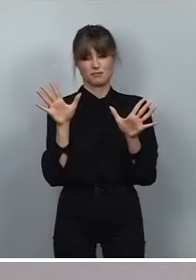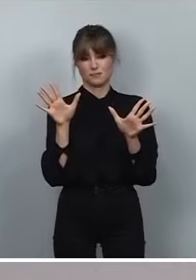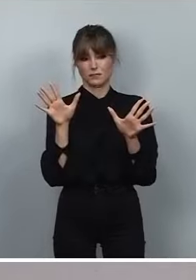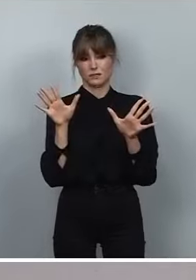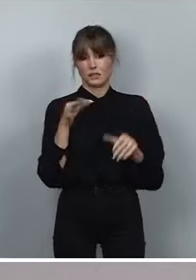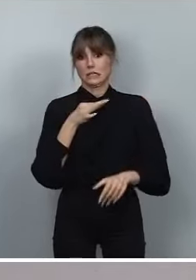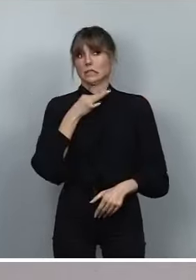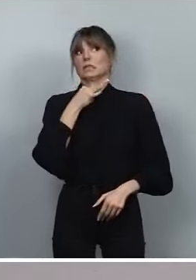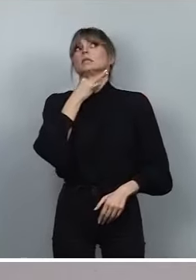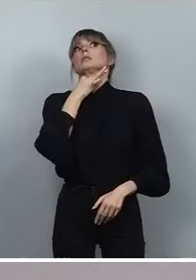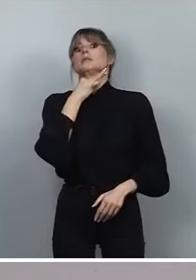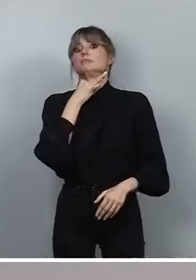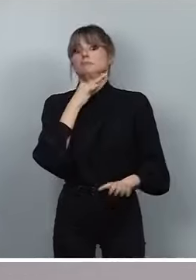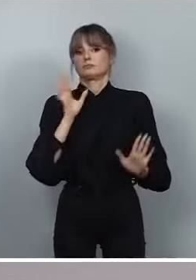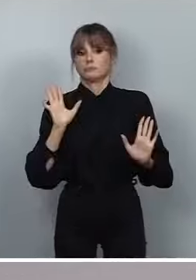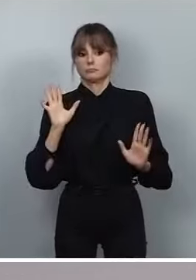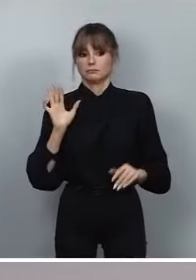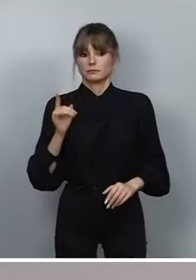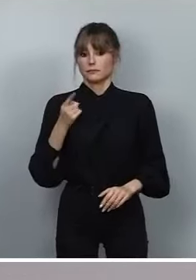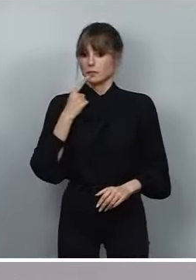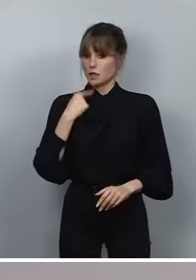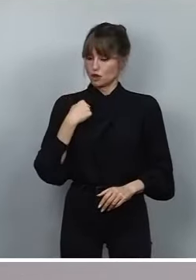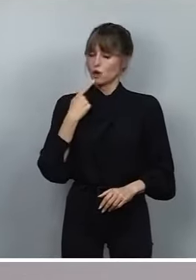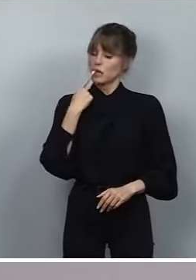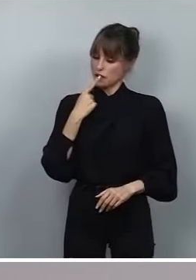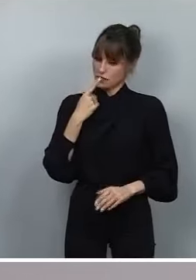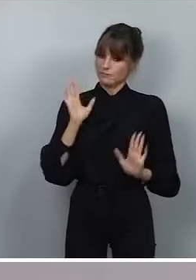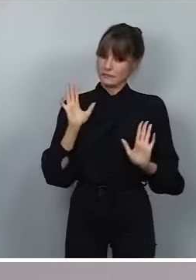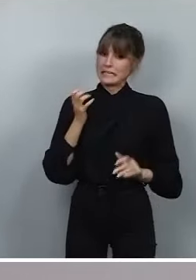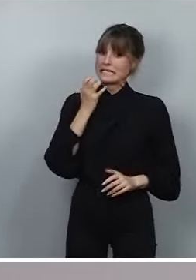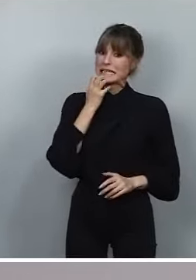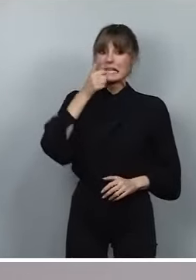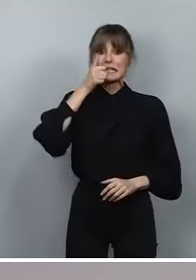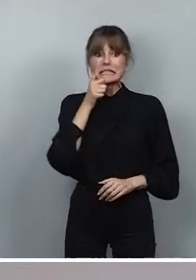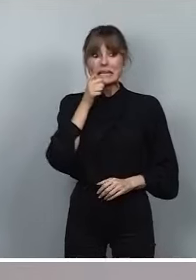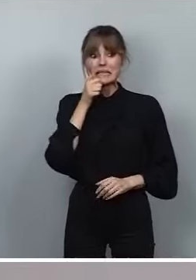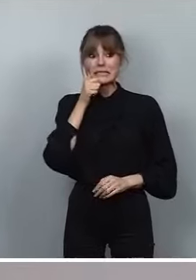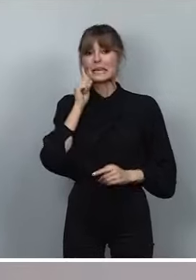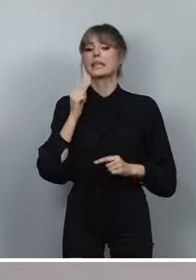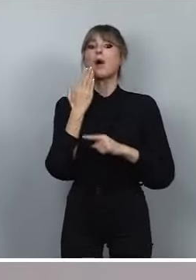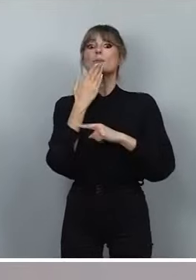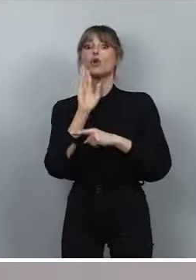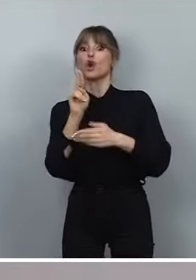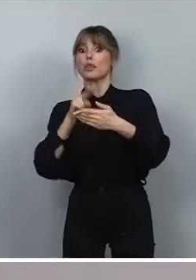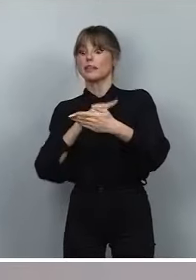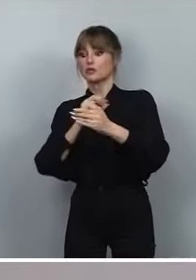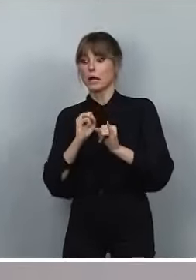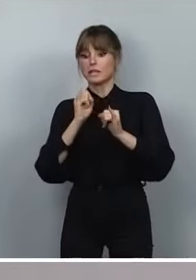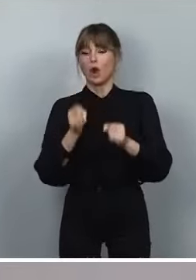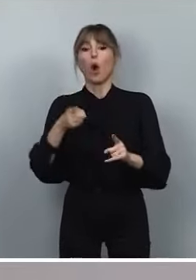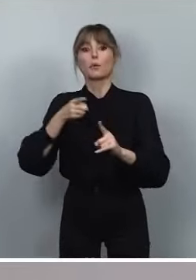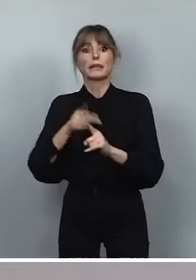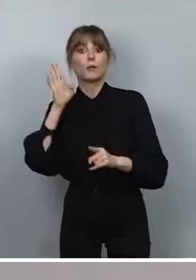agónica y yo tengo que decir que si Sánchez llegó con una moción de censura para luchar con la